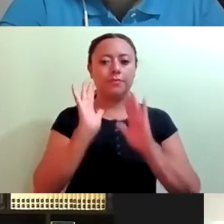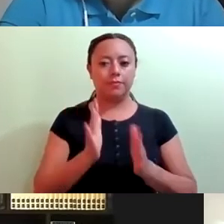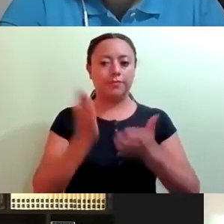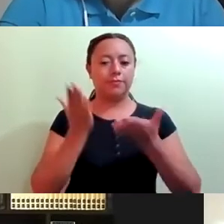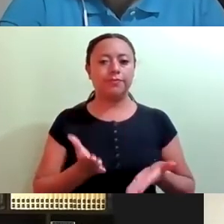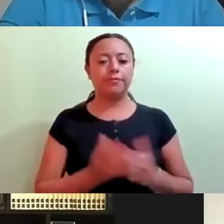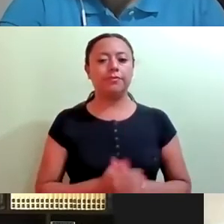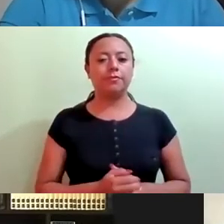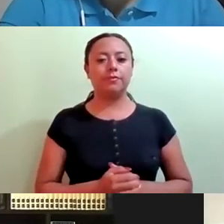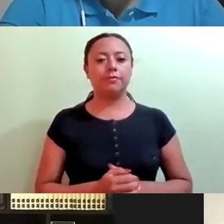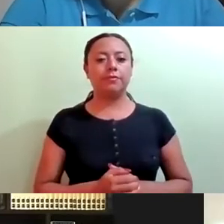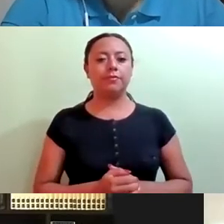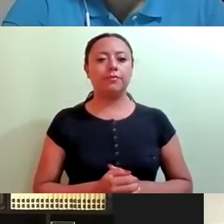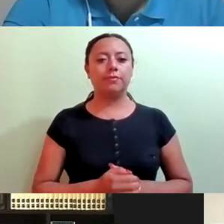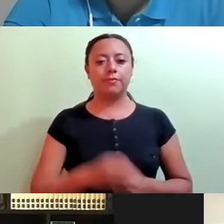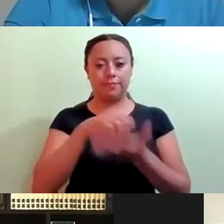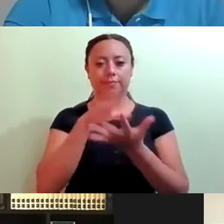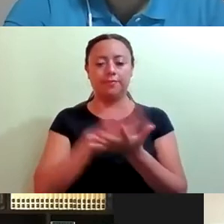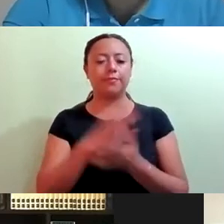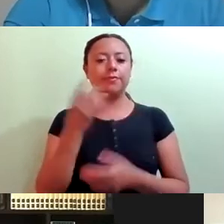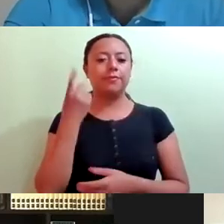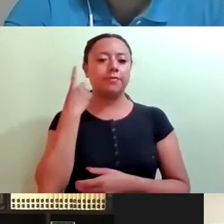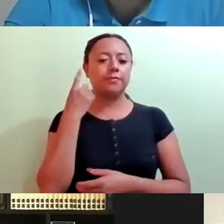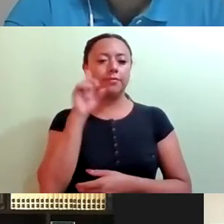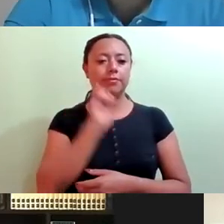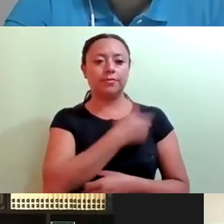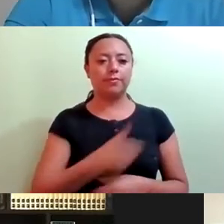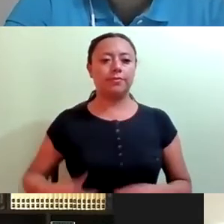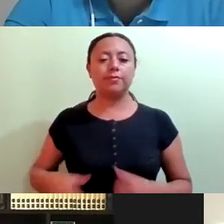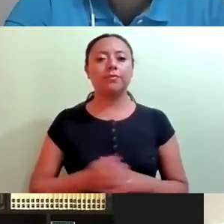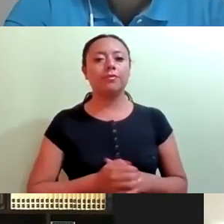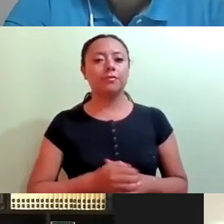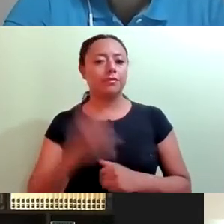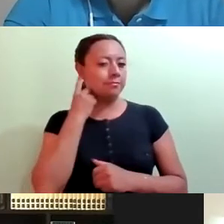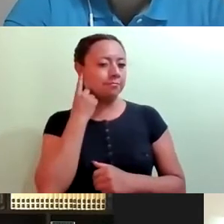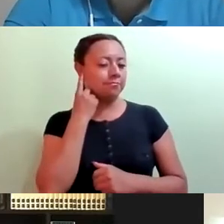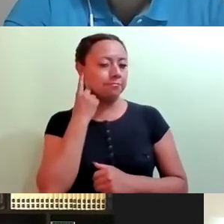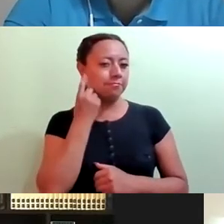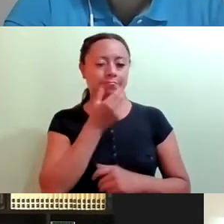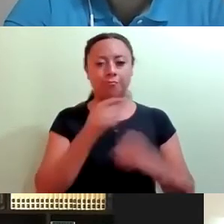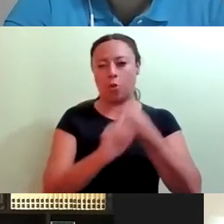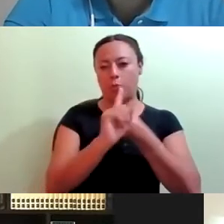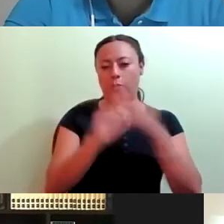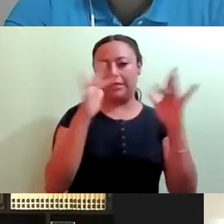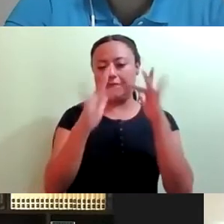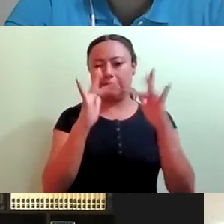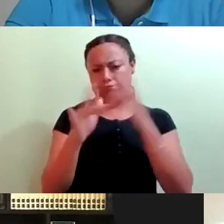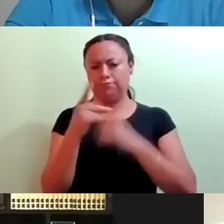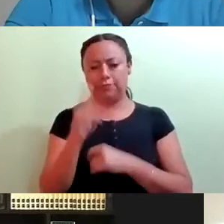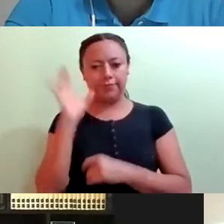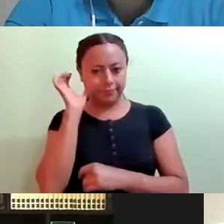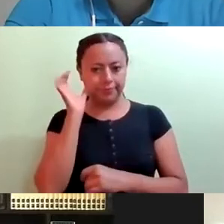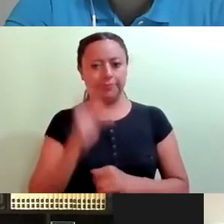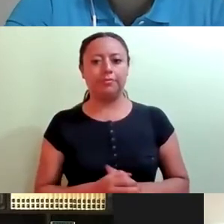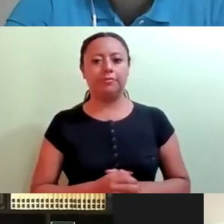Lo tomo, se presenta. Sí. Tiene algún problema con el audio, diputado, pero se escuchó decir presente. Sí, así es. Diputado